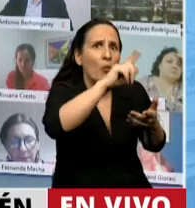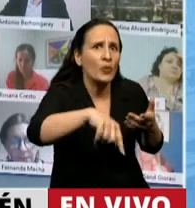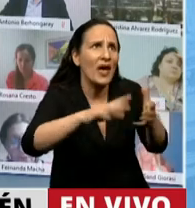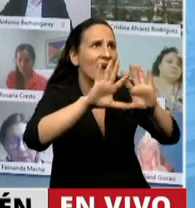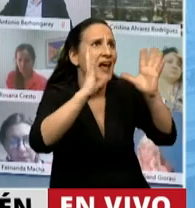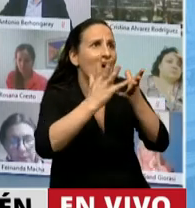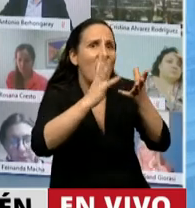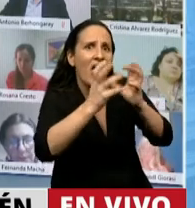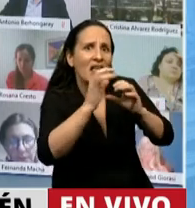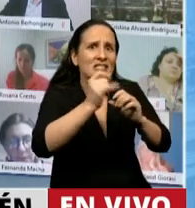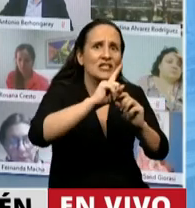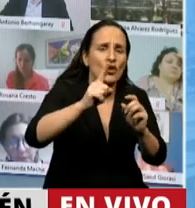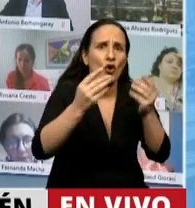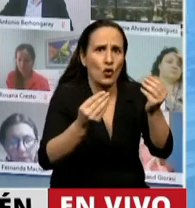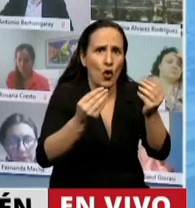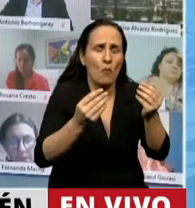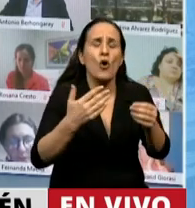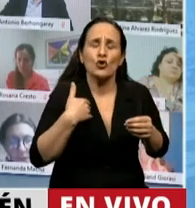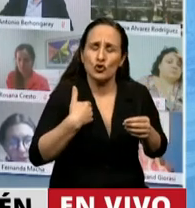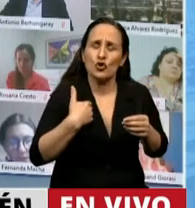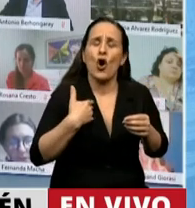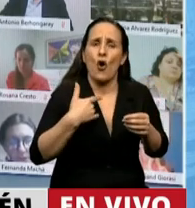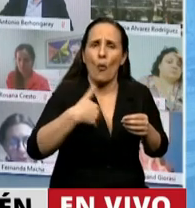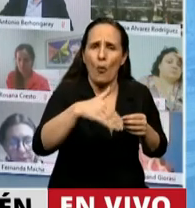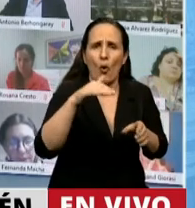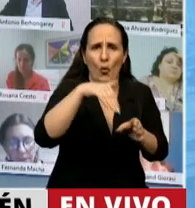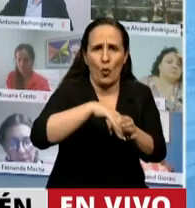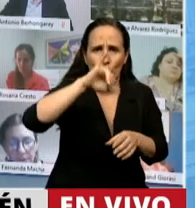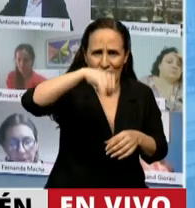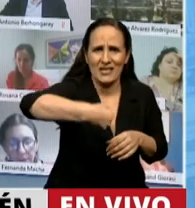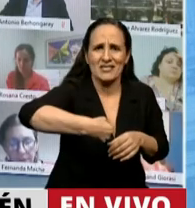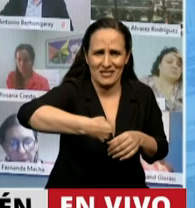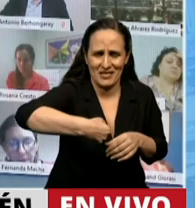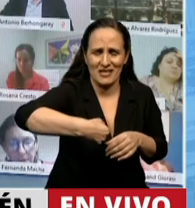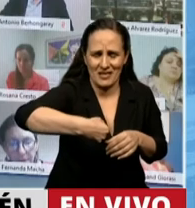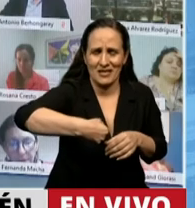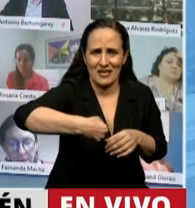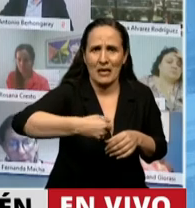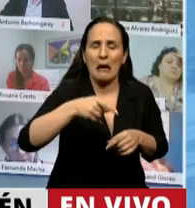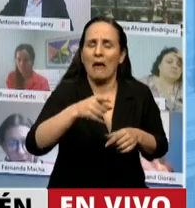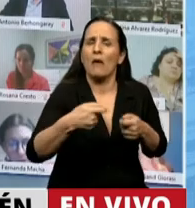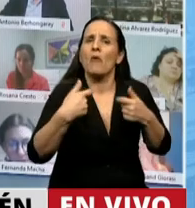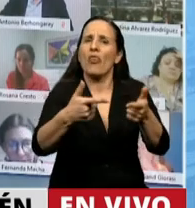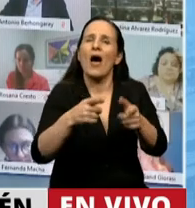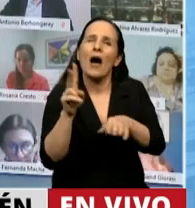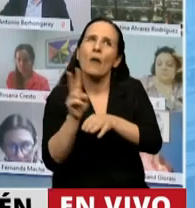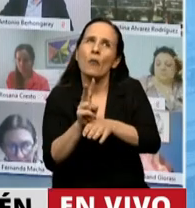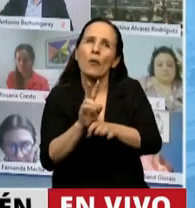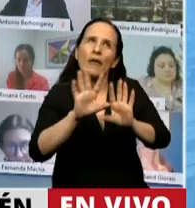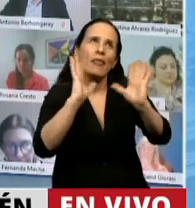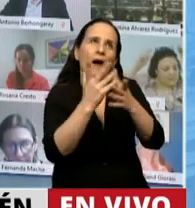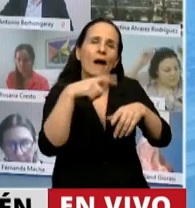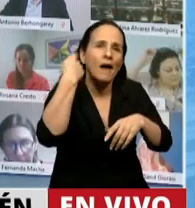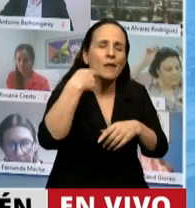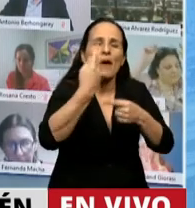Presidente, voy a acompañar con mi voto la presente iniciativa que brindará garantías a nuestro patrimonio natural y